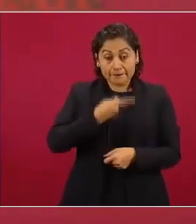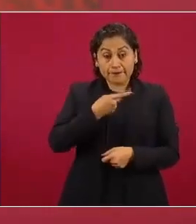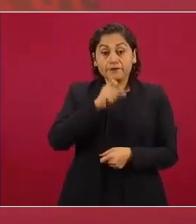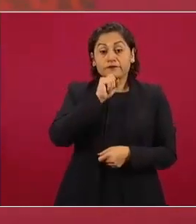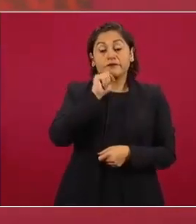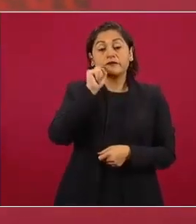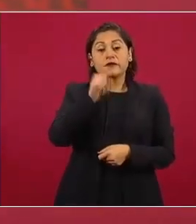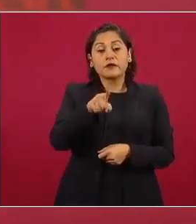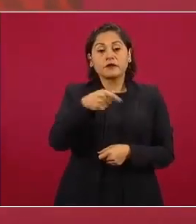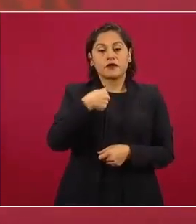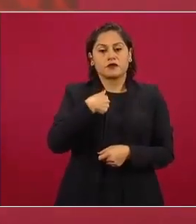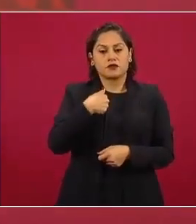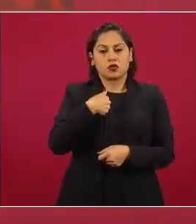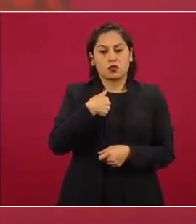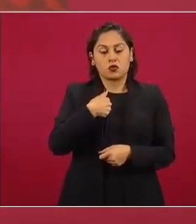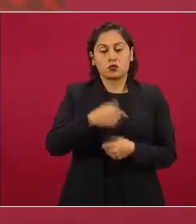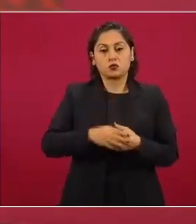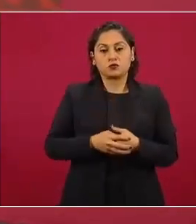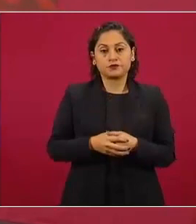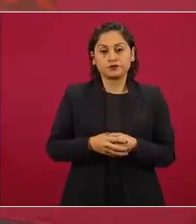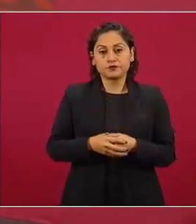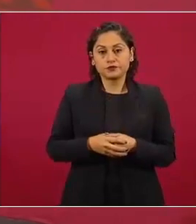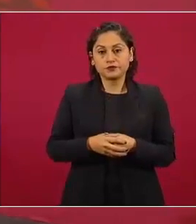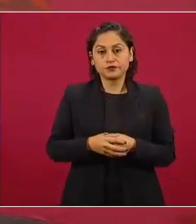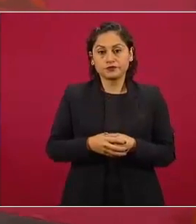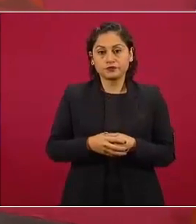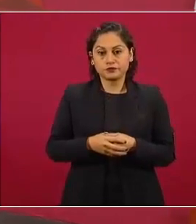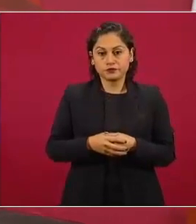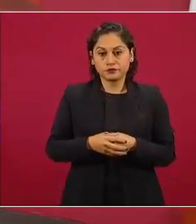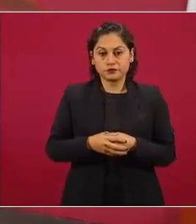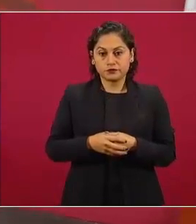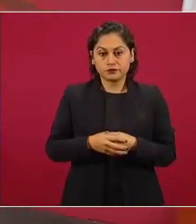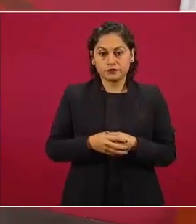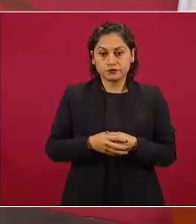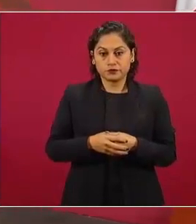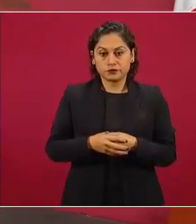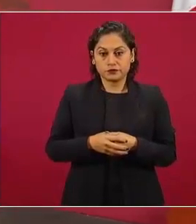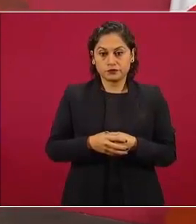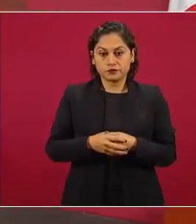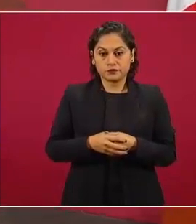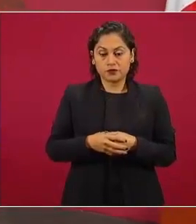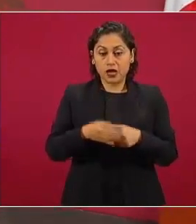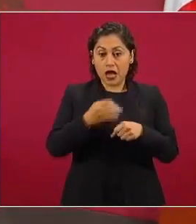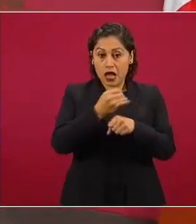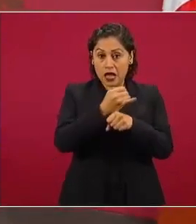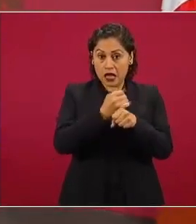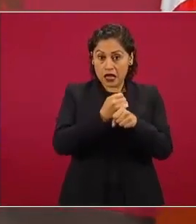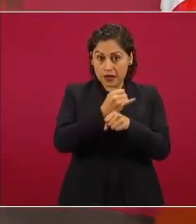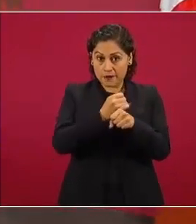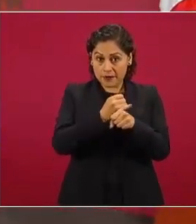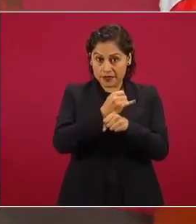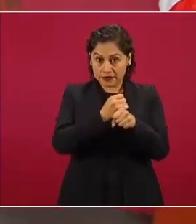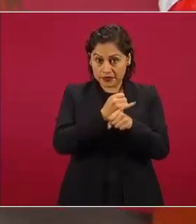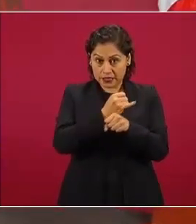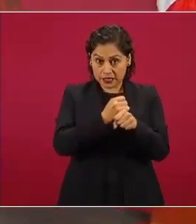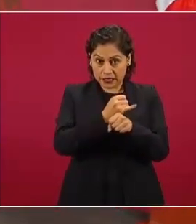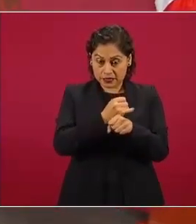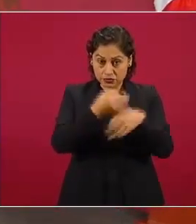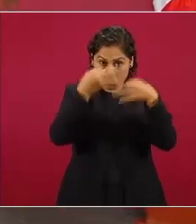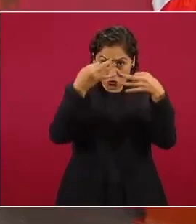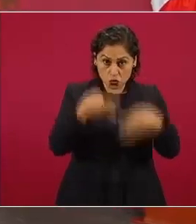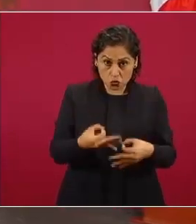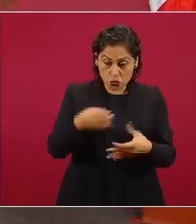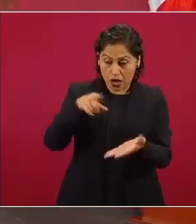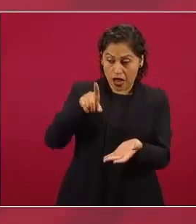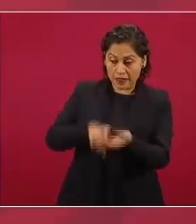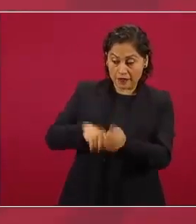de una investigación presentada en la Fiscalía de México